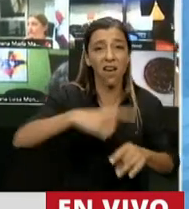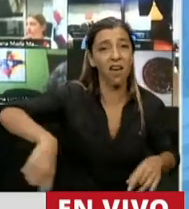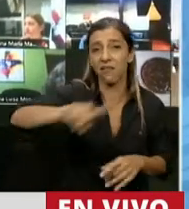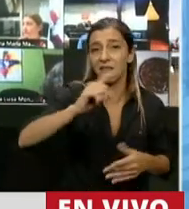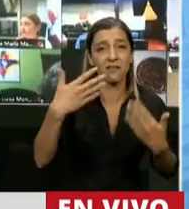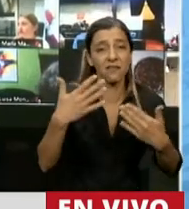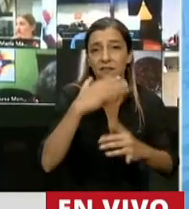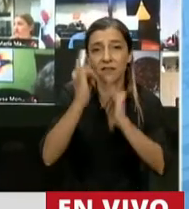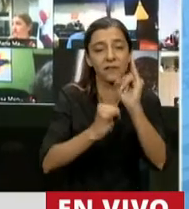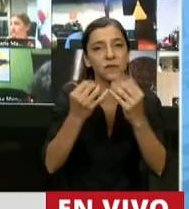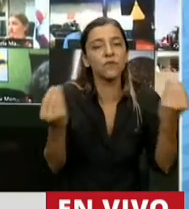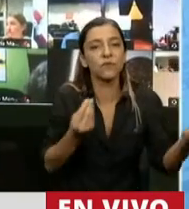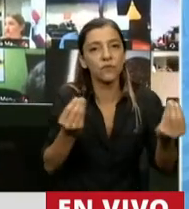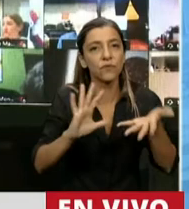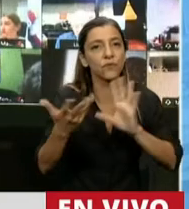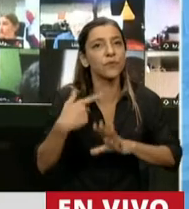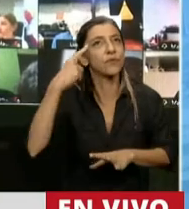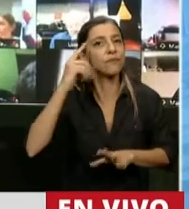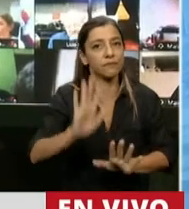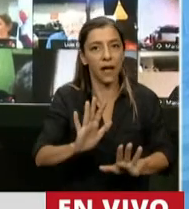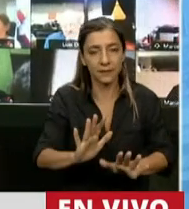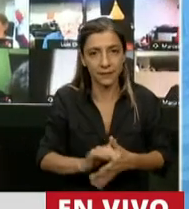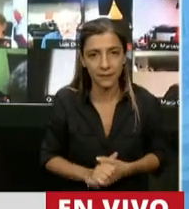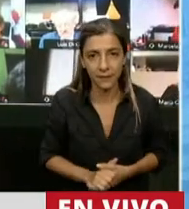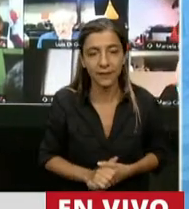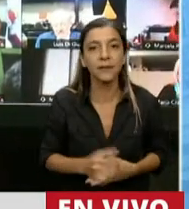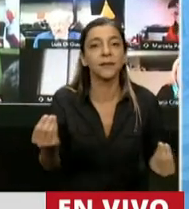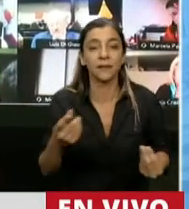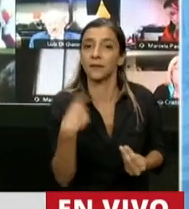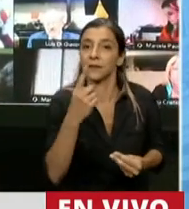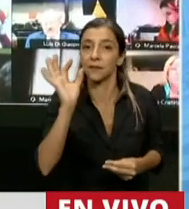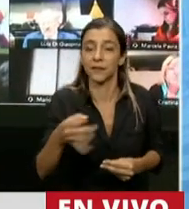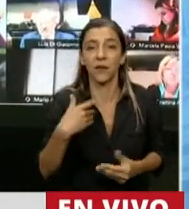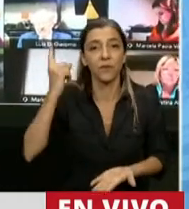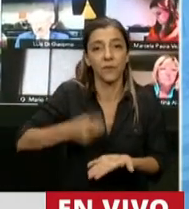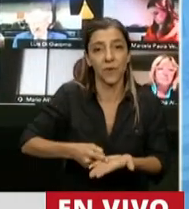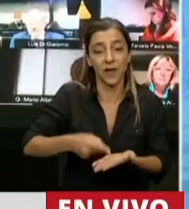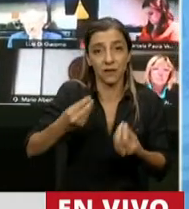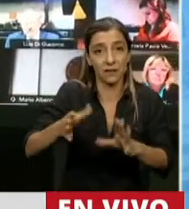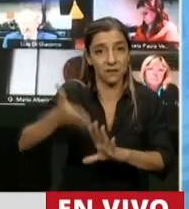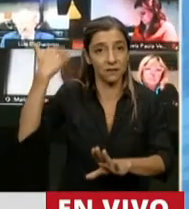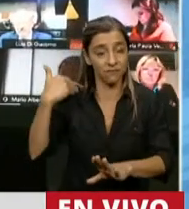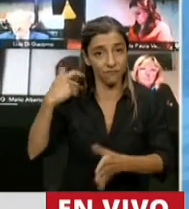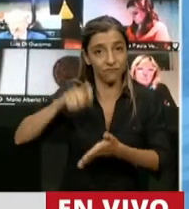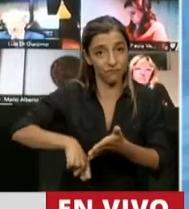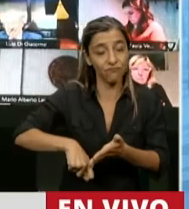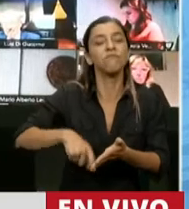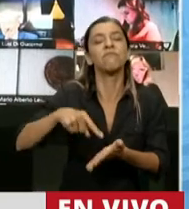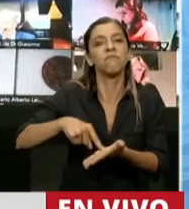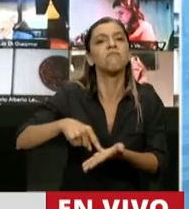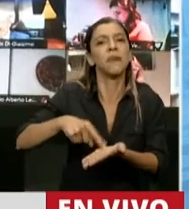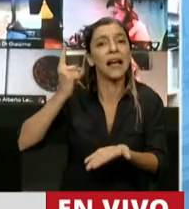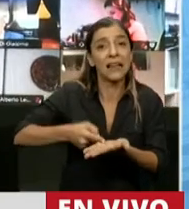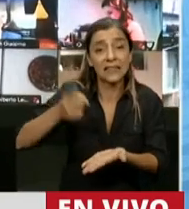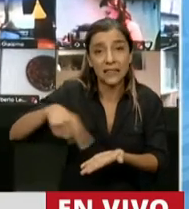es como desde esa lógica argumental la del supuesto decreto de origen están convalidando ustedes